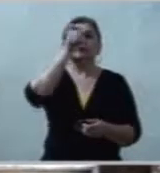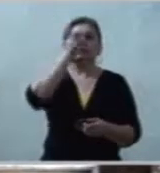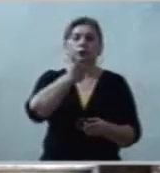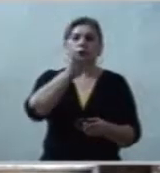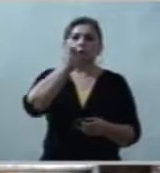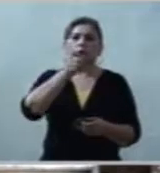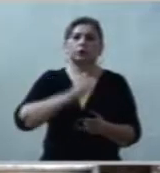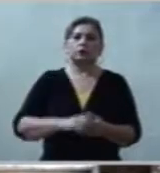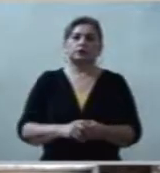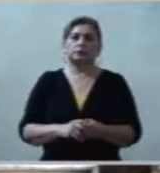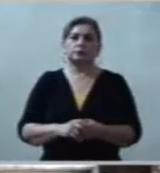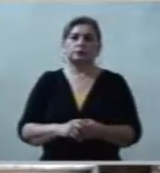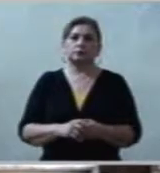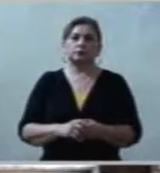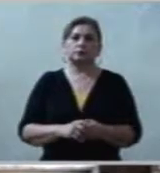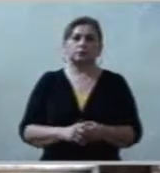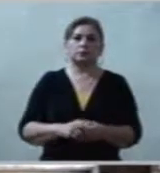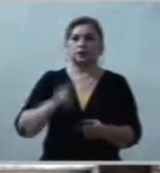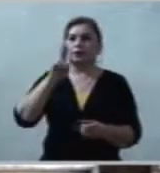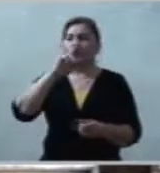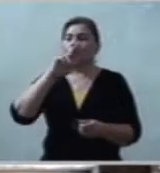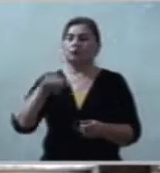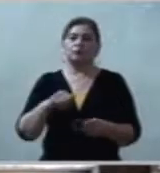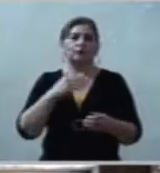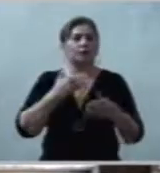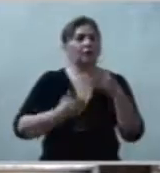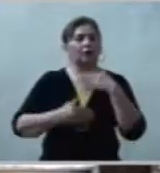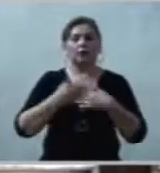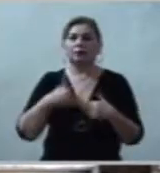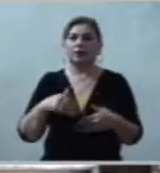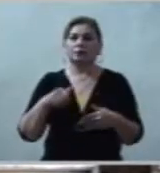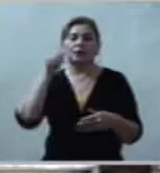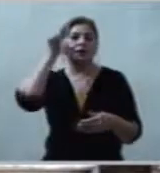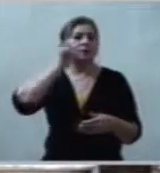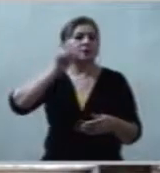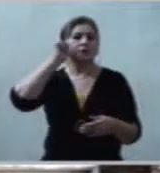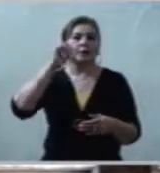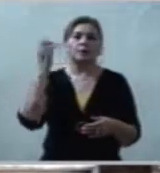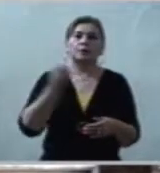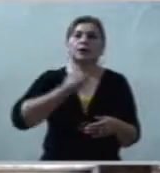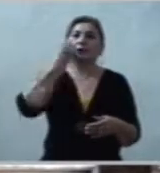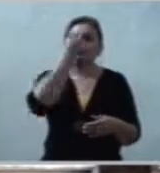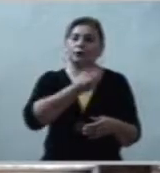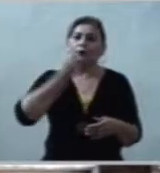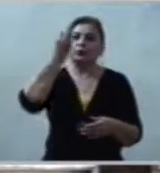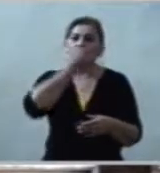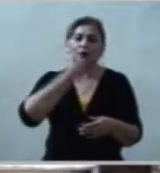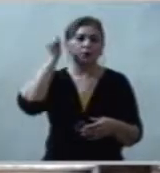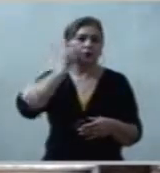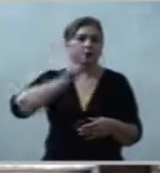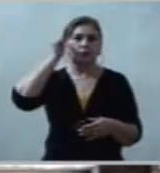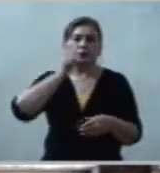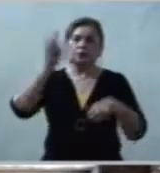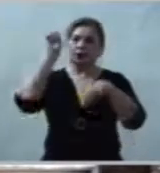y no paren de pedirle a Dios siempre la fe. No vamos a